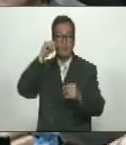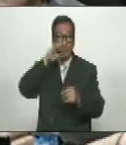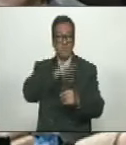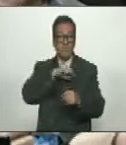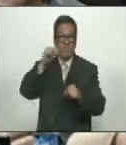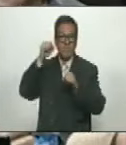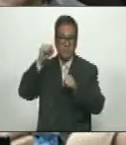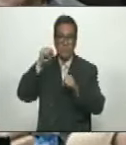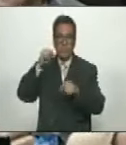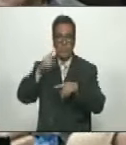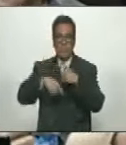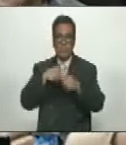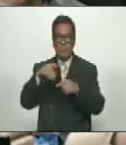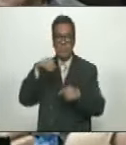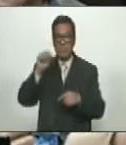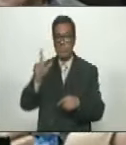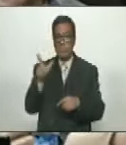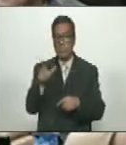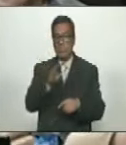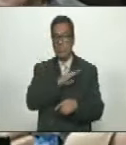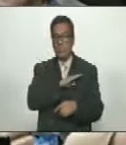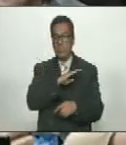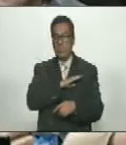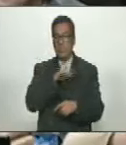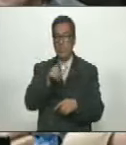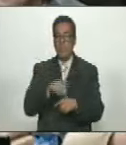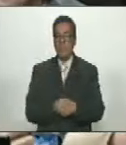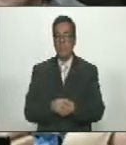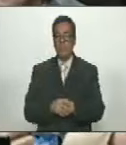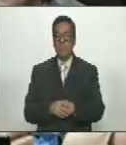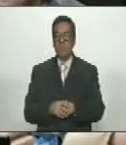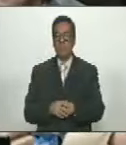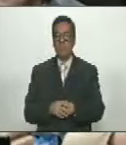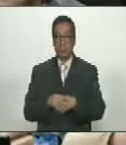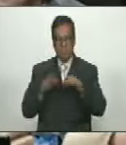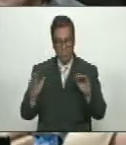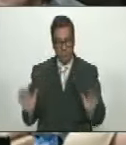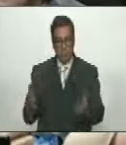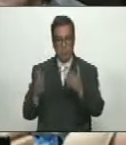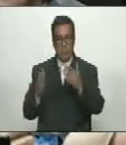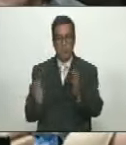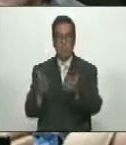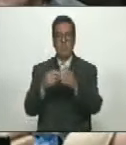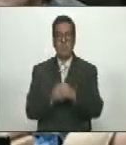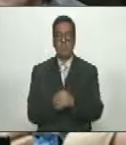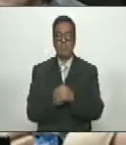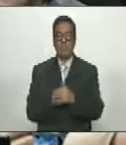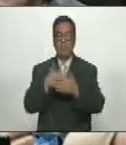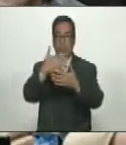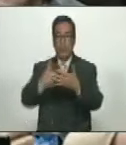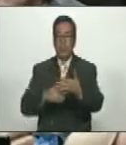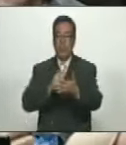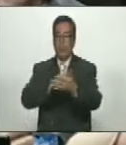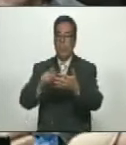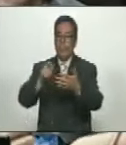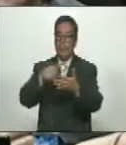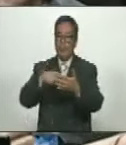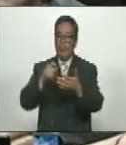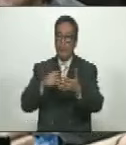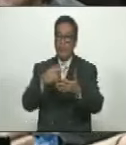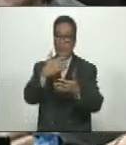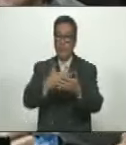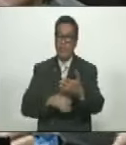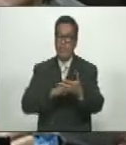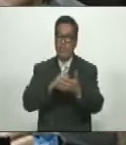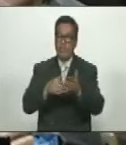PSU Del Cual Estos Compañeros Y Mi Persona Éramos Impulsores Las Propuestas Que Presentaríamos